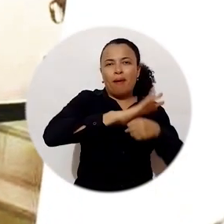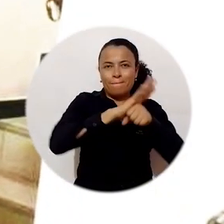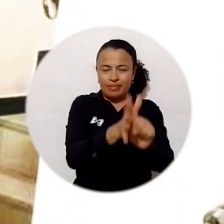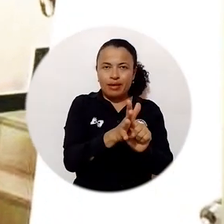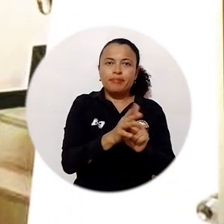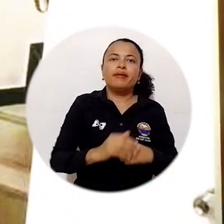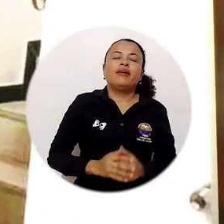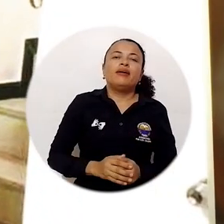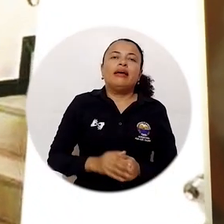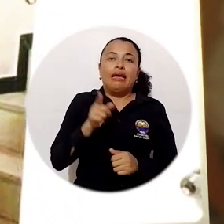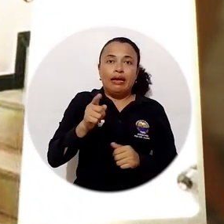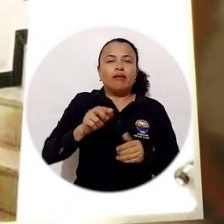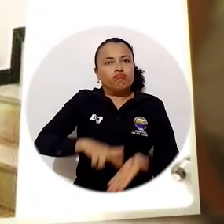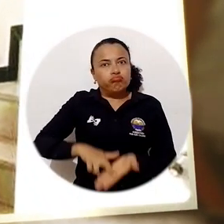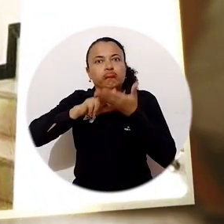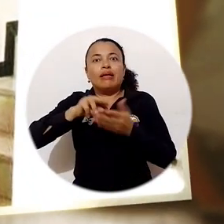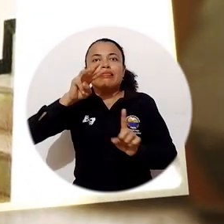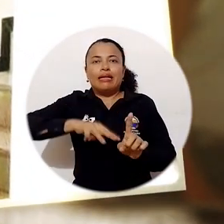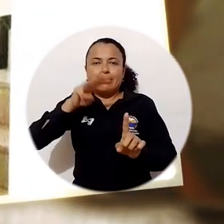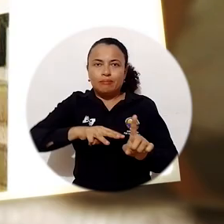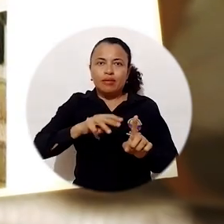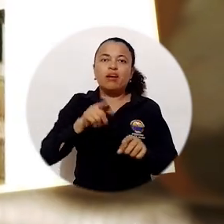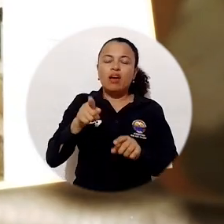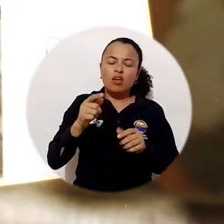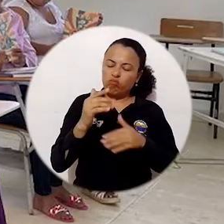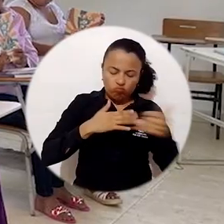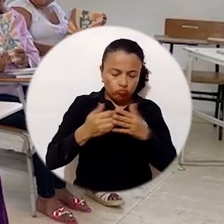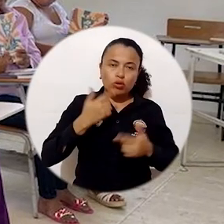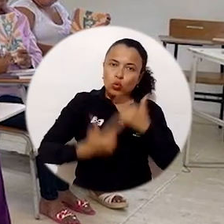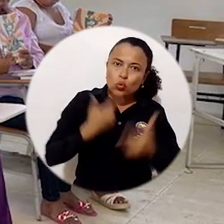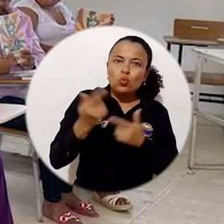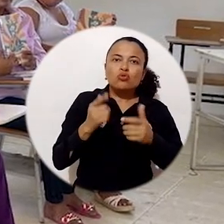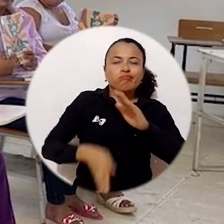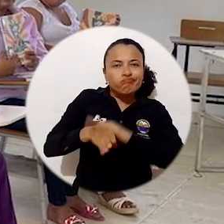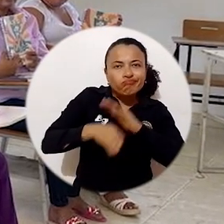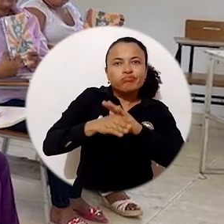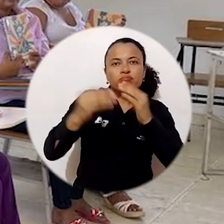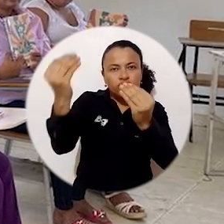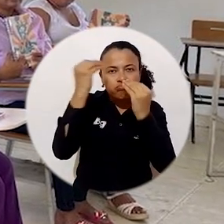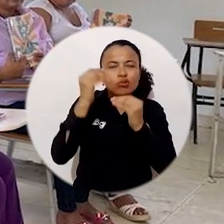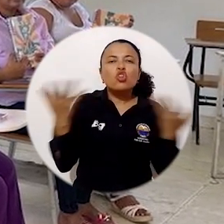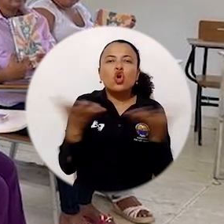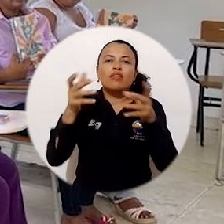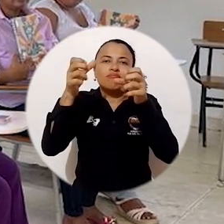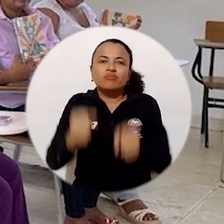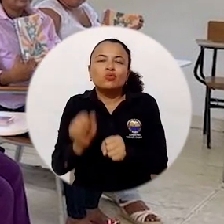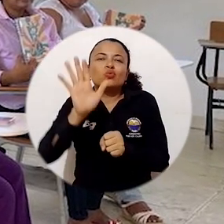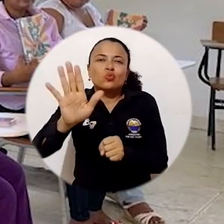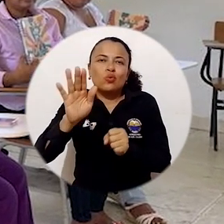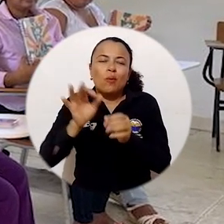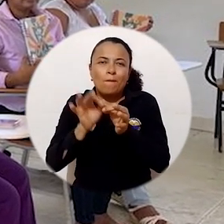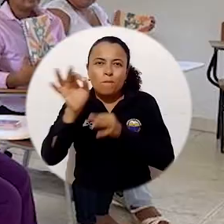una tromboflevitis, no fueron impedimento para que Janet continuara su formación académica en el Centro Tutorial del municipio de